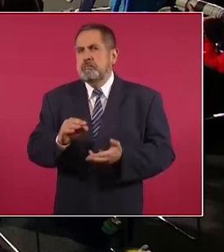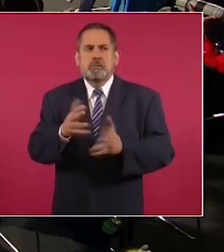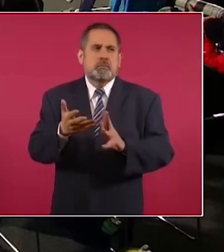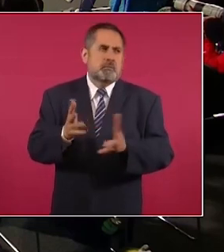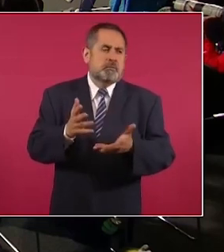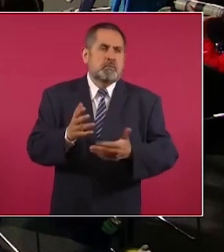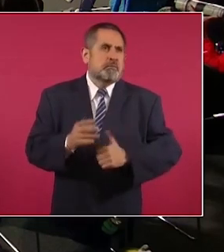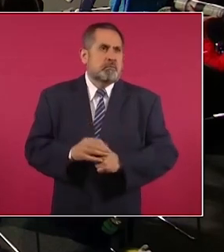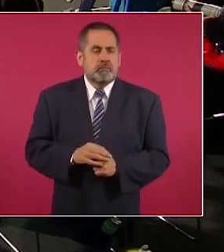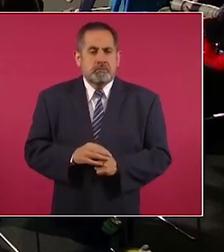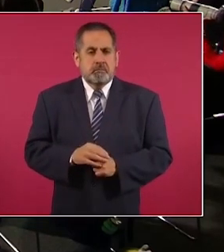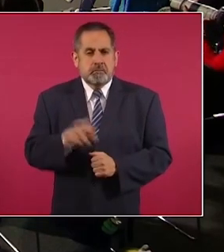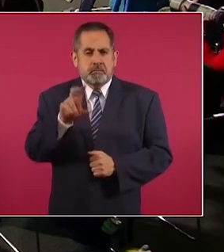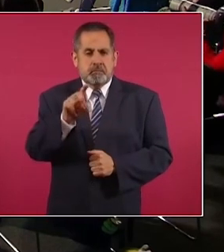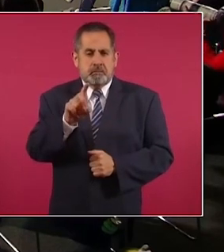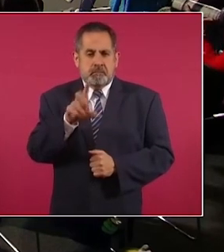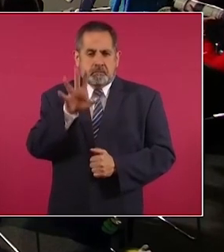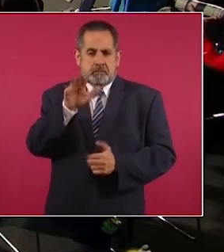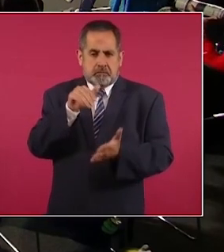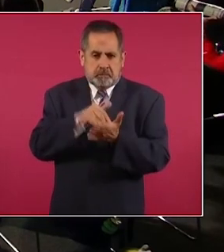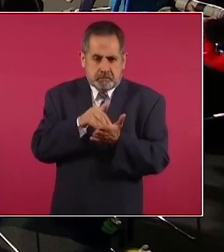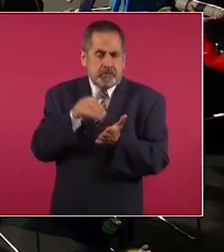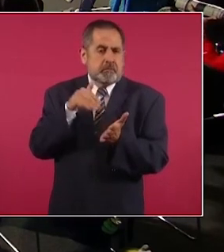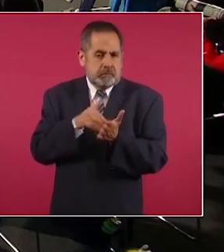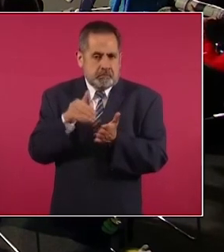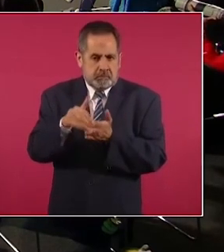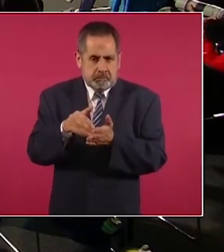35 mil millones